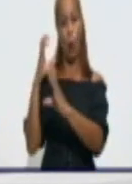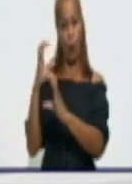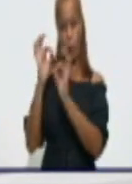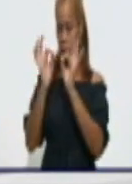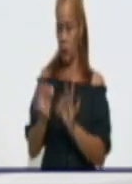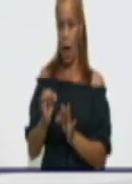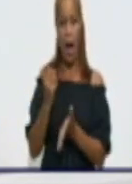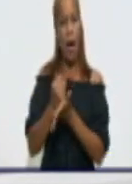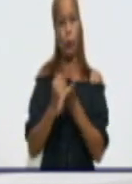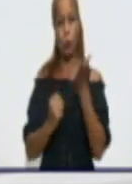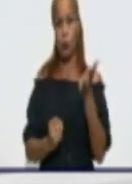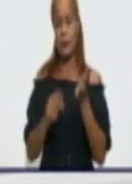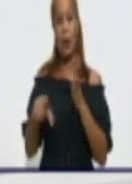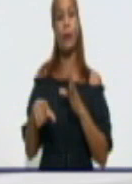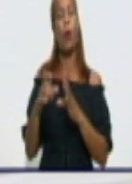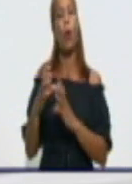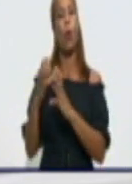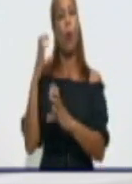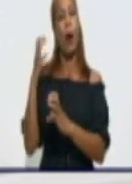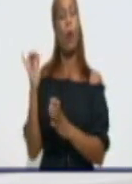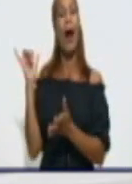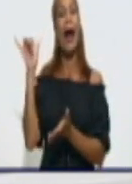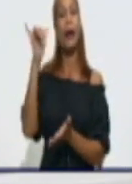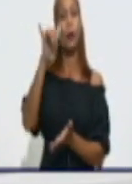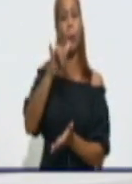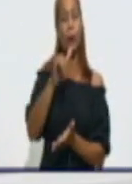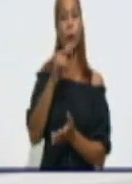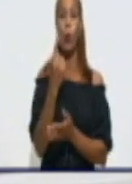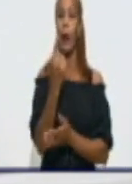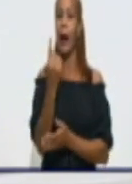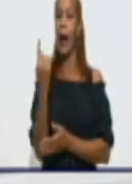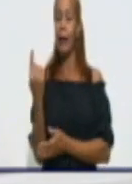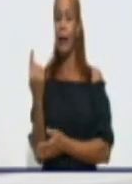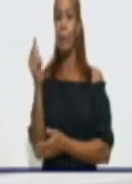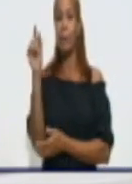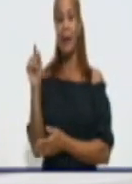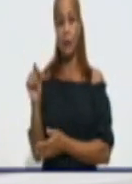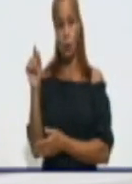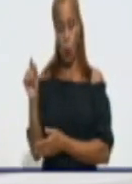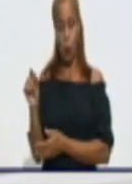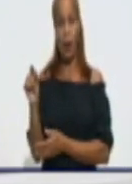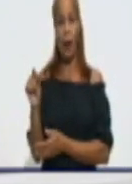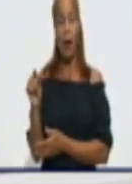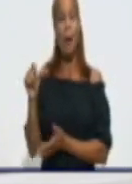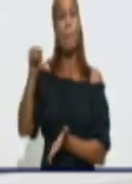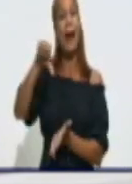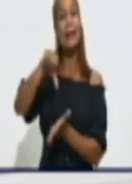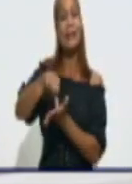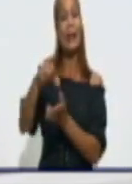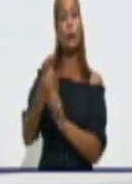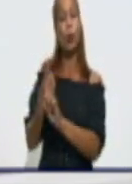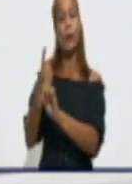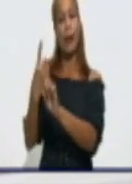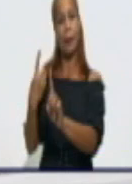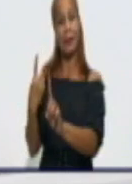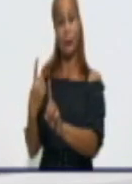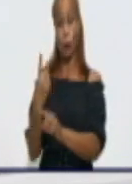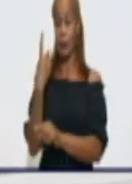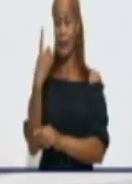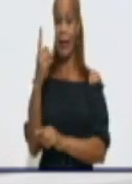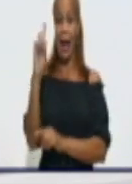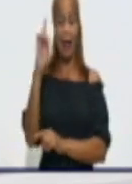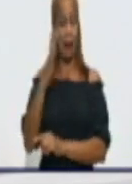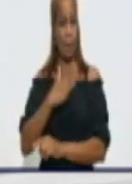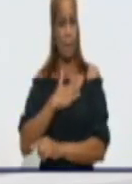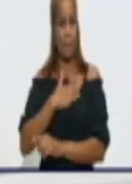el aeropuerto, cada uno para su provincia de origen. En cada provincia hay centros de vigilancia al viajero internacional